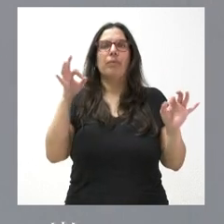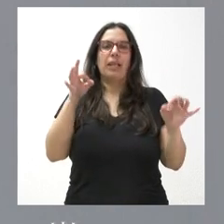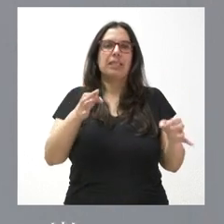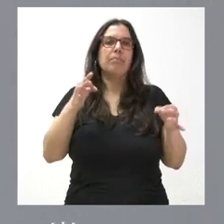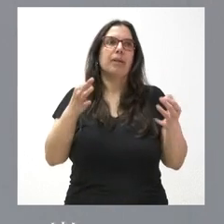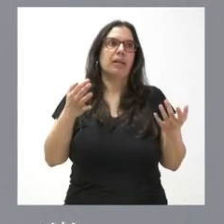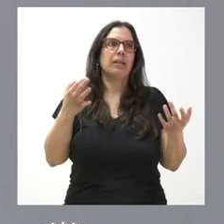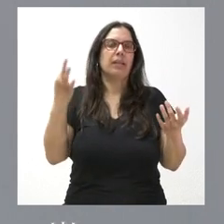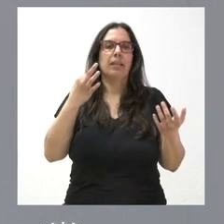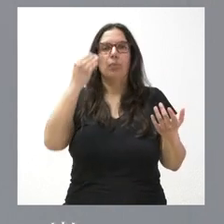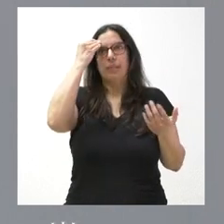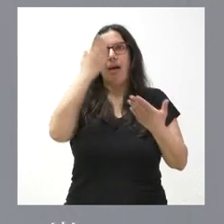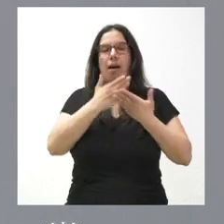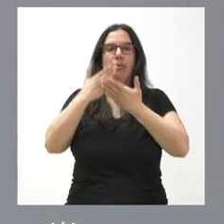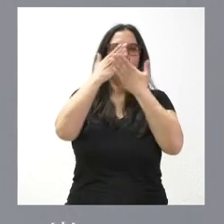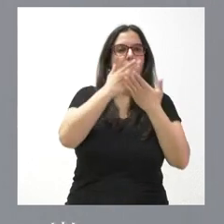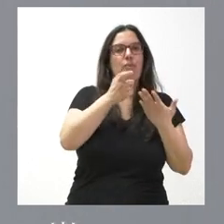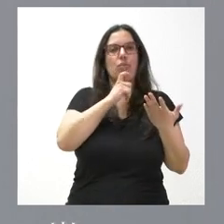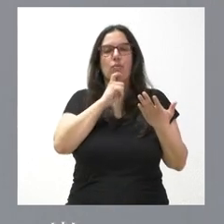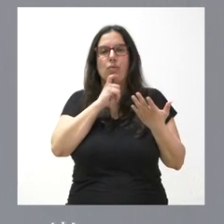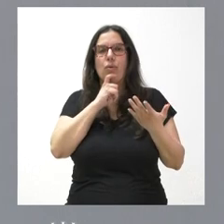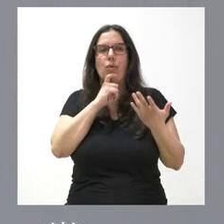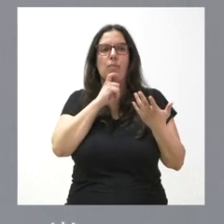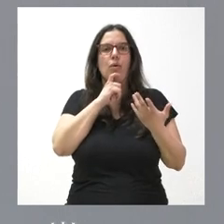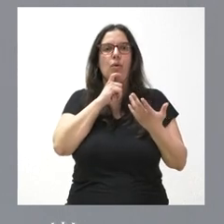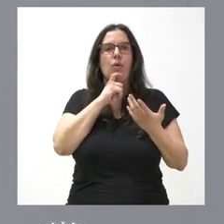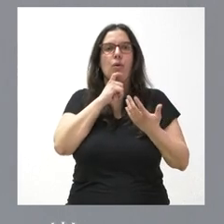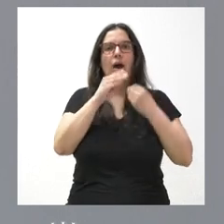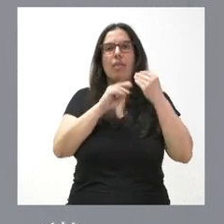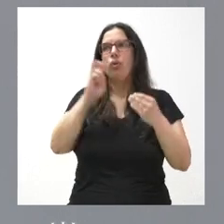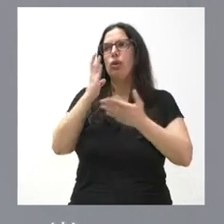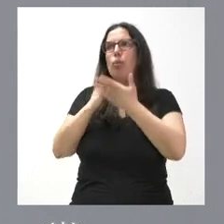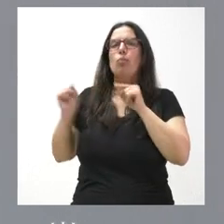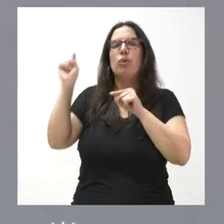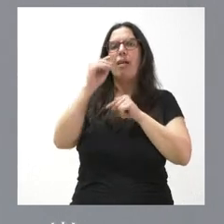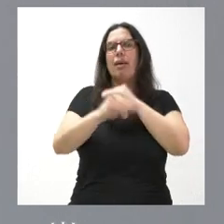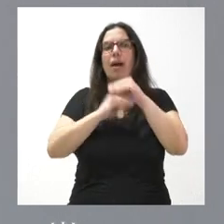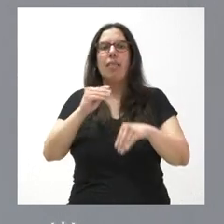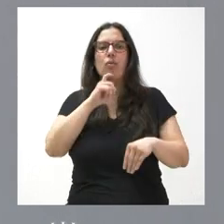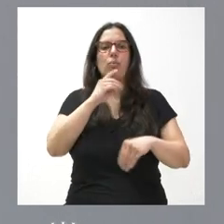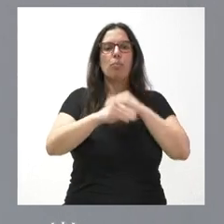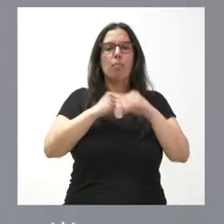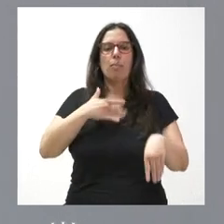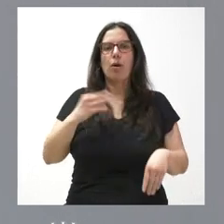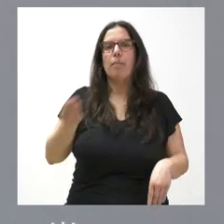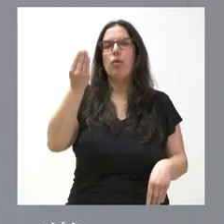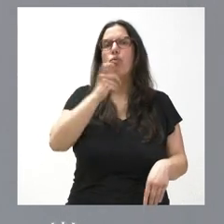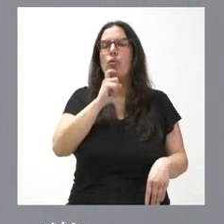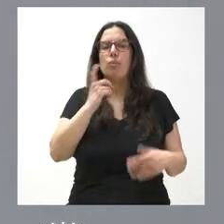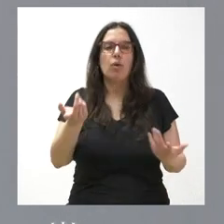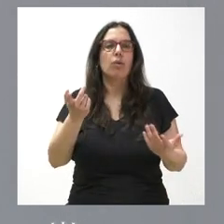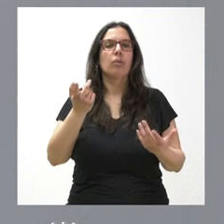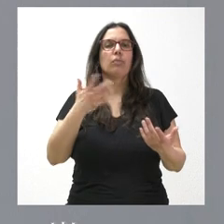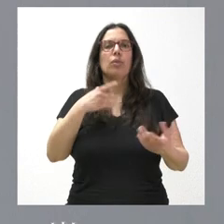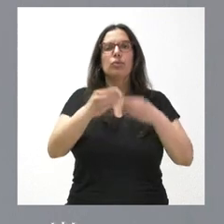en análisis estudiar cuál es la posición de esta cuestión en el resto de comunidades autónomas, qué es lo que podemos hacer para mejorar en Castilla y León, qué podemos hacer para